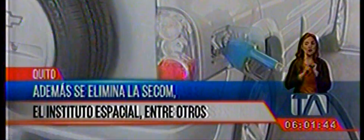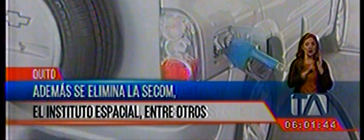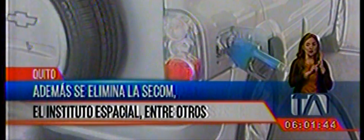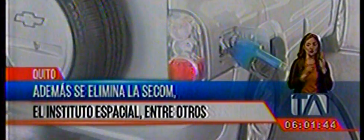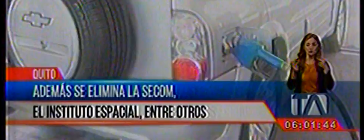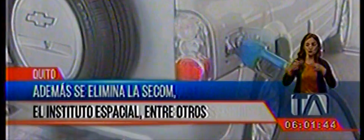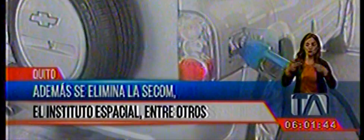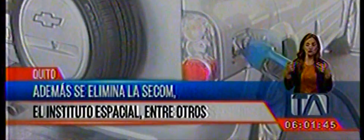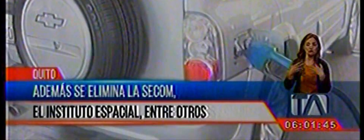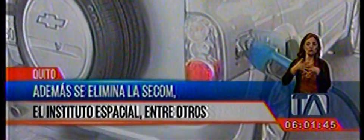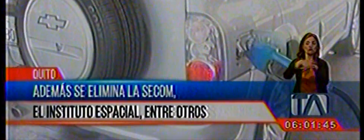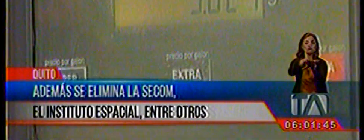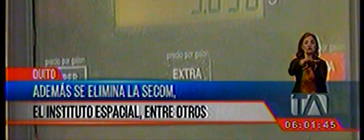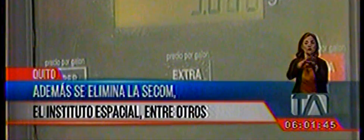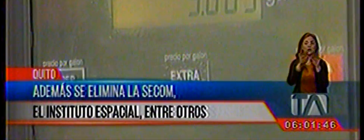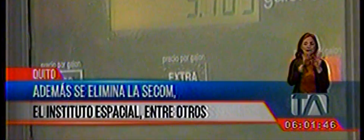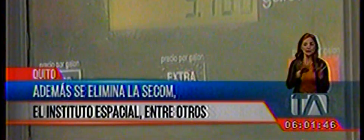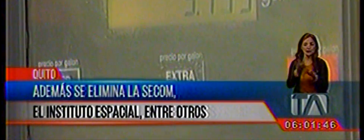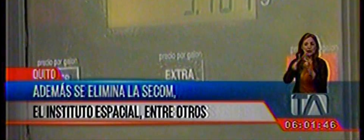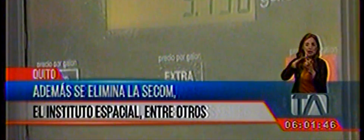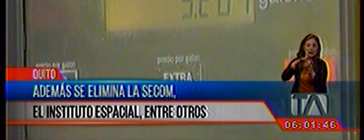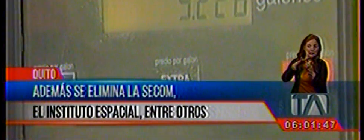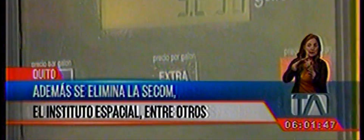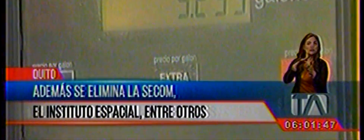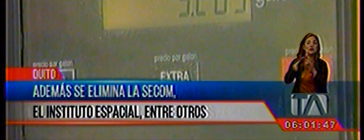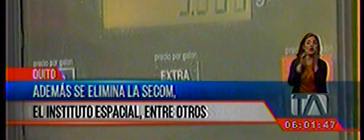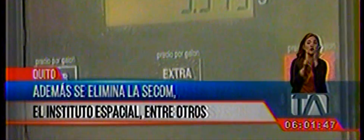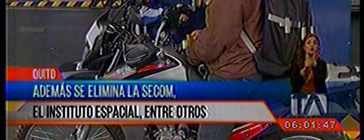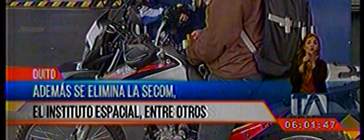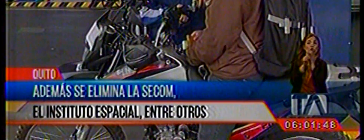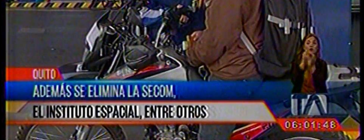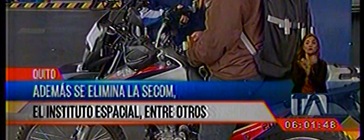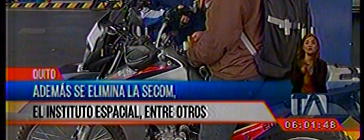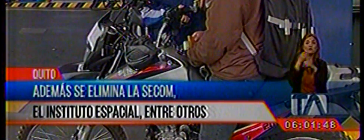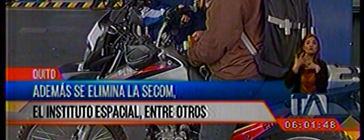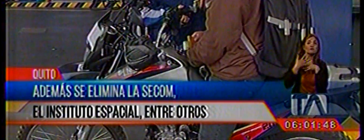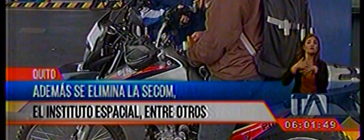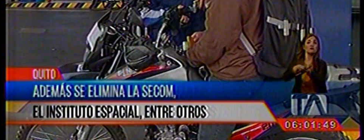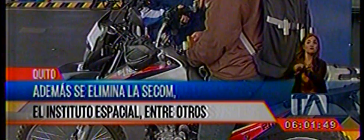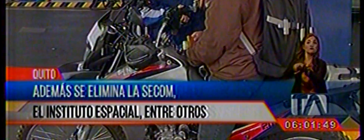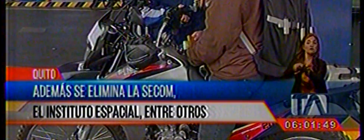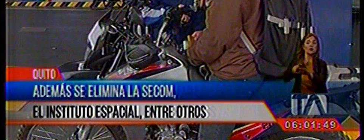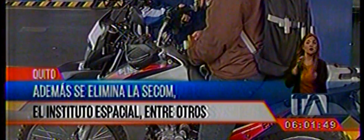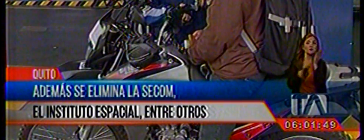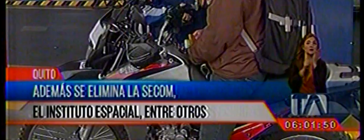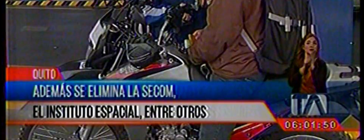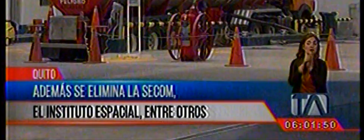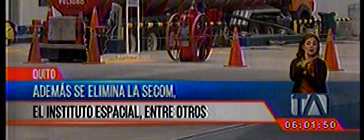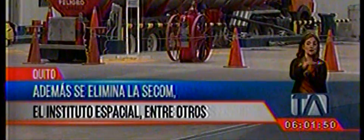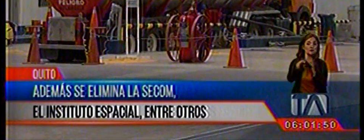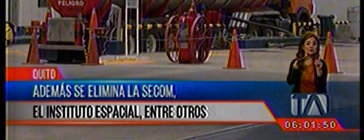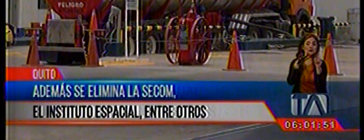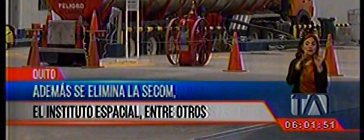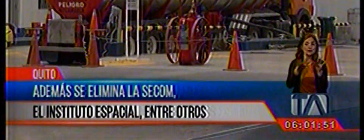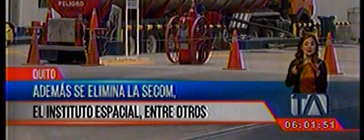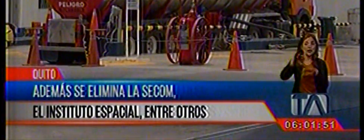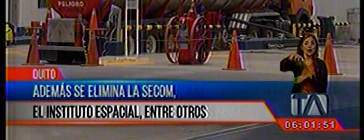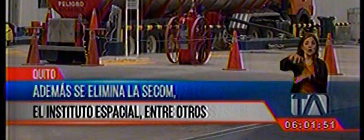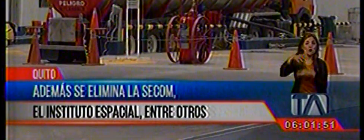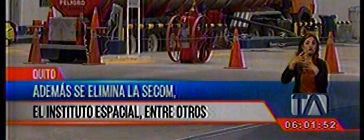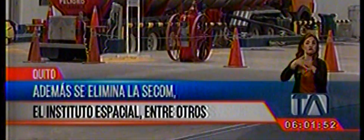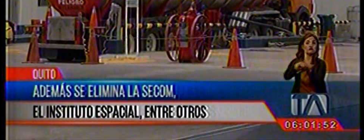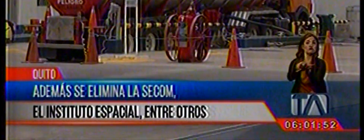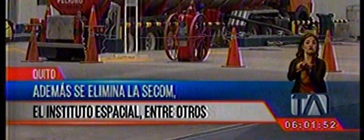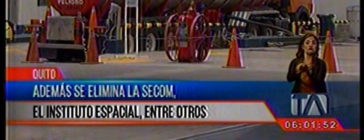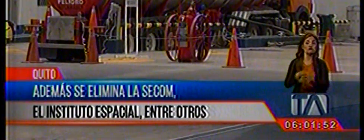aduanas, la Secretaría de Riesgos con el Ministerio de Defensa y el Ministerio de Ambiente con la Secretaría del Agua. Por